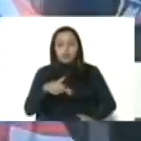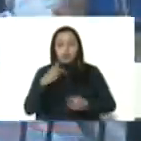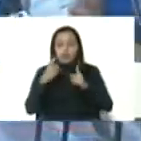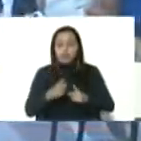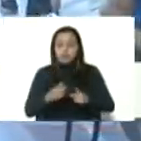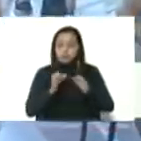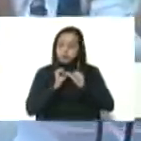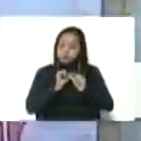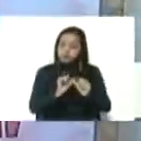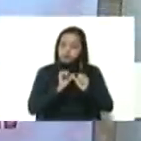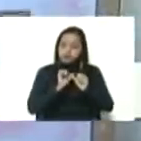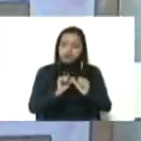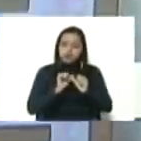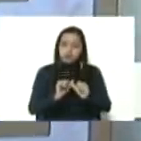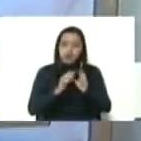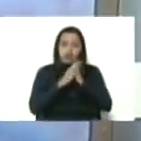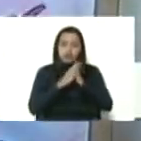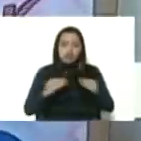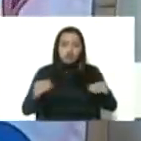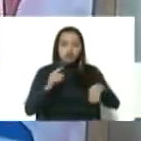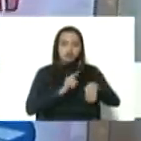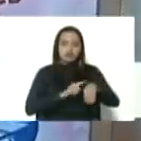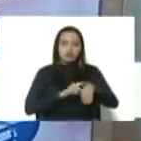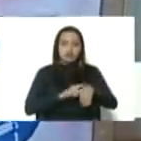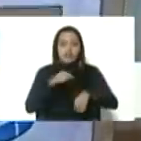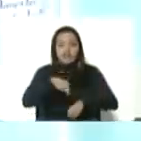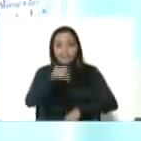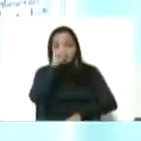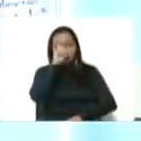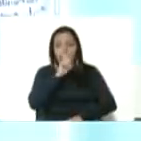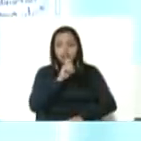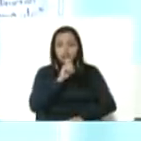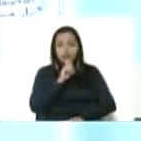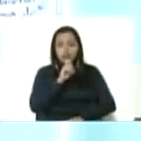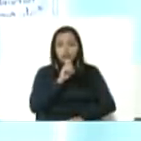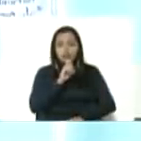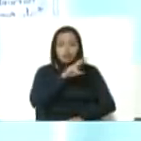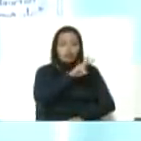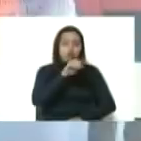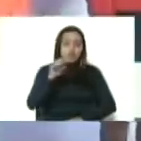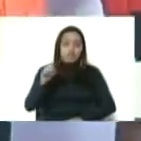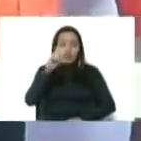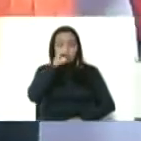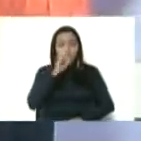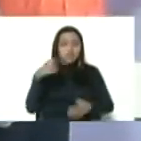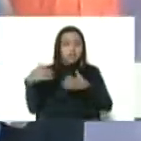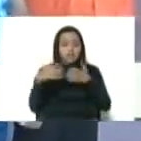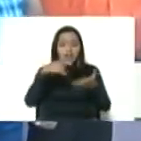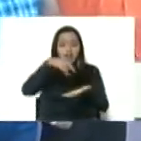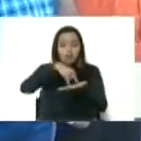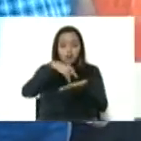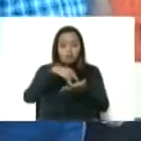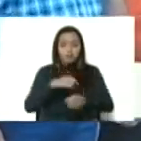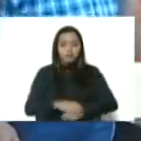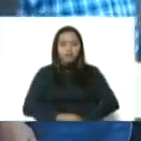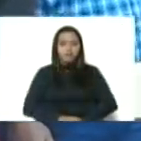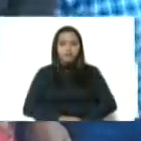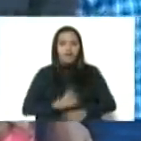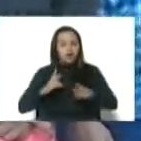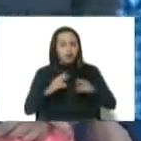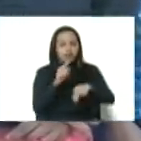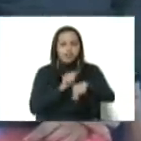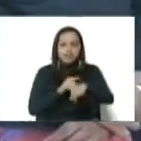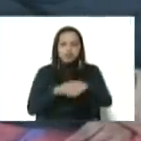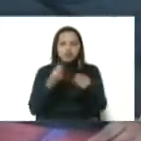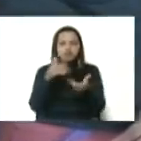seguir en todo momento, en este año bicentenario. Acortar los tiempos para resolver los problemas.